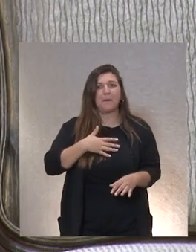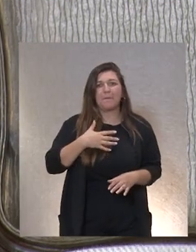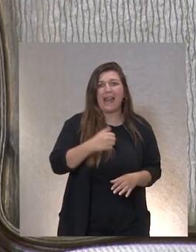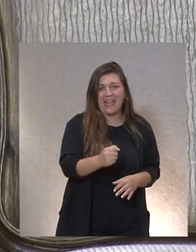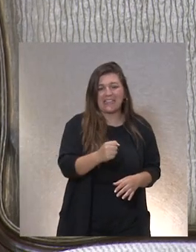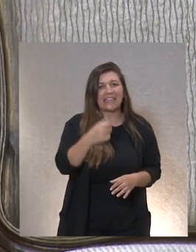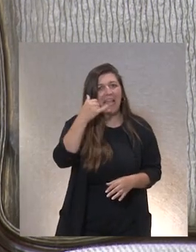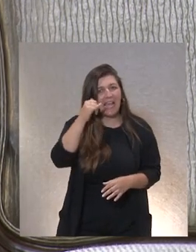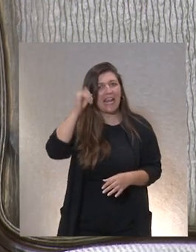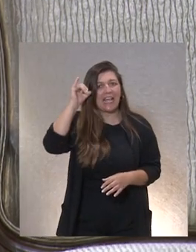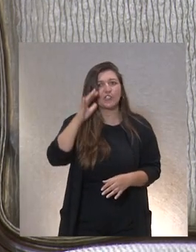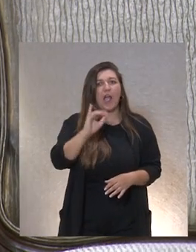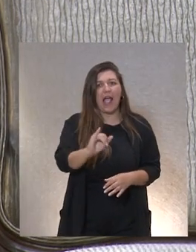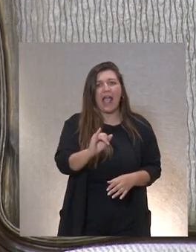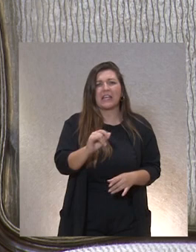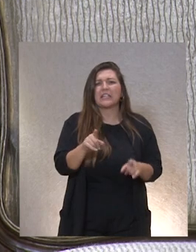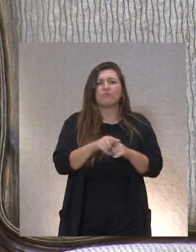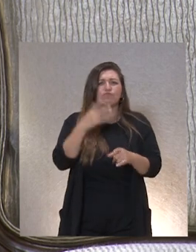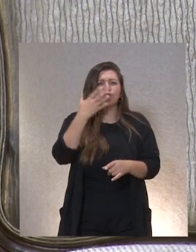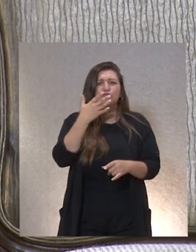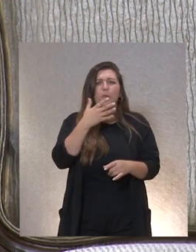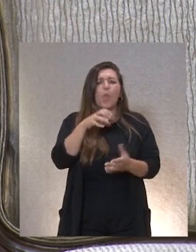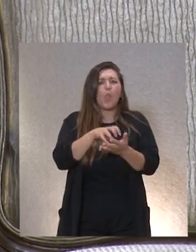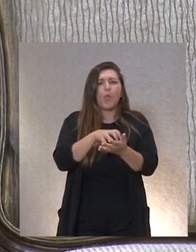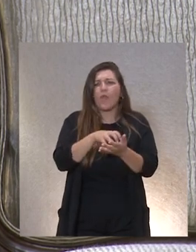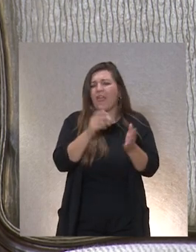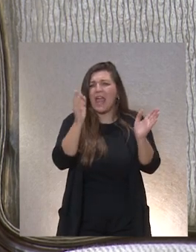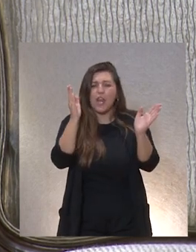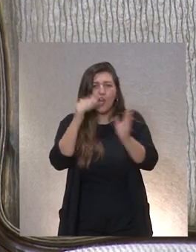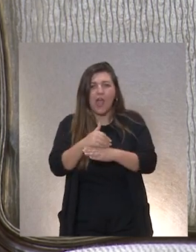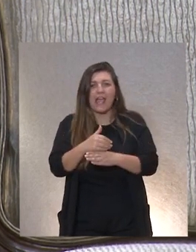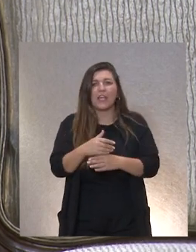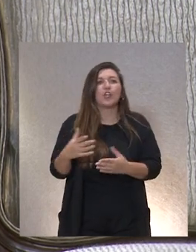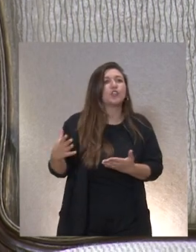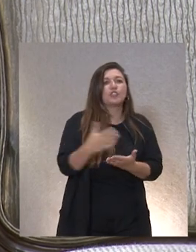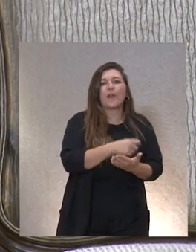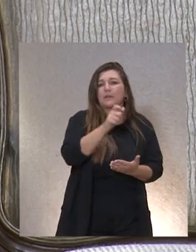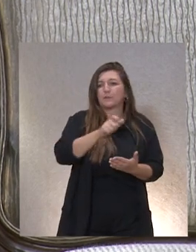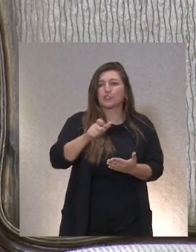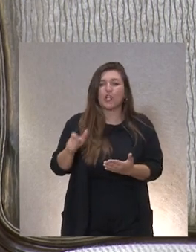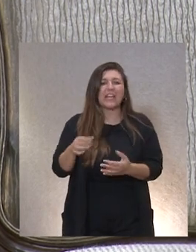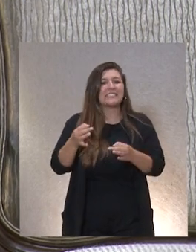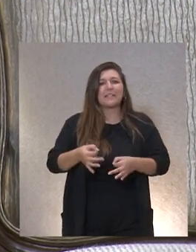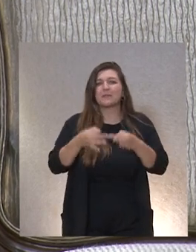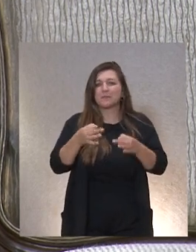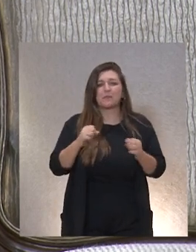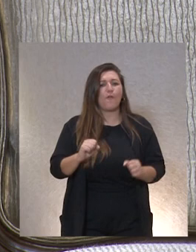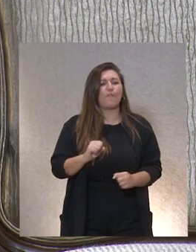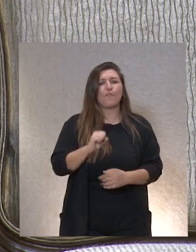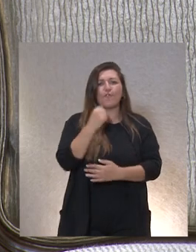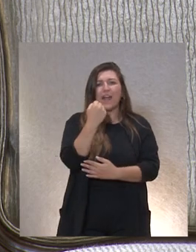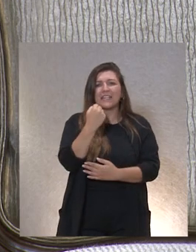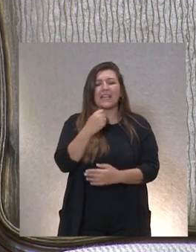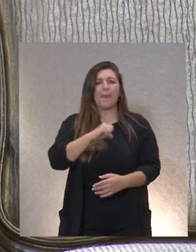una sola sombra de duda. En cada toma de decisiones las personas han salido más fuertes, más independientes, más empoderadas